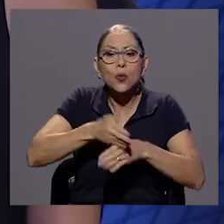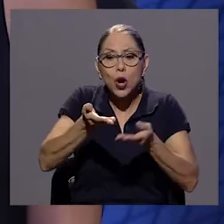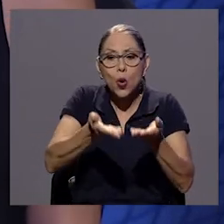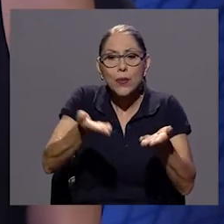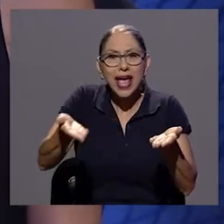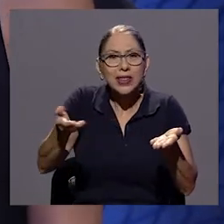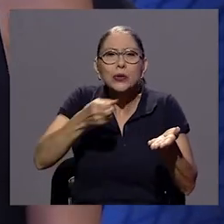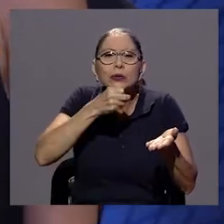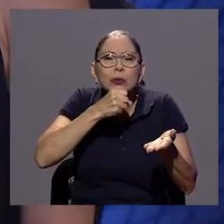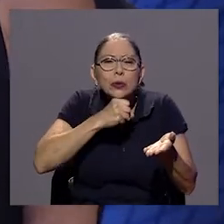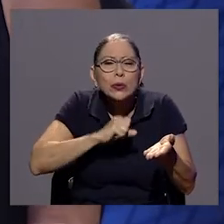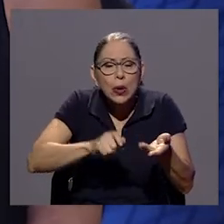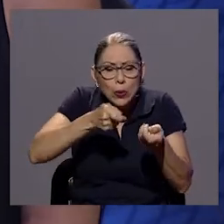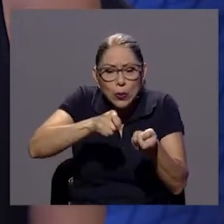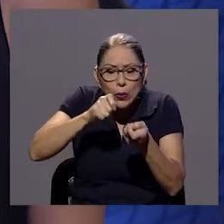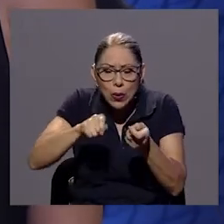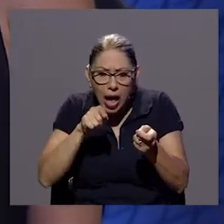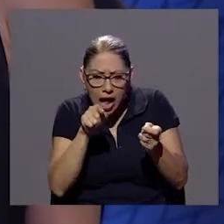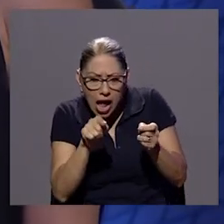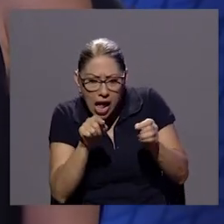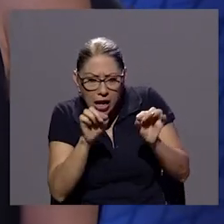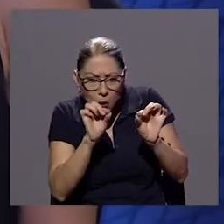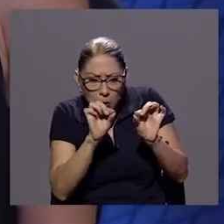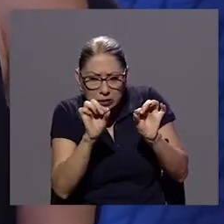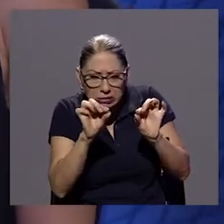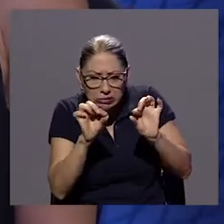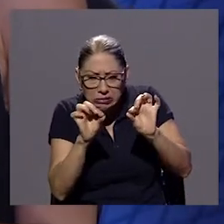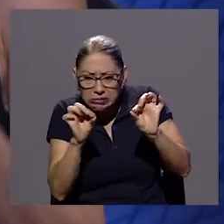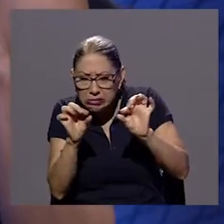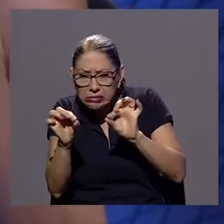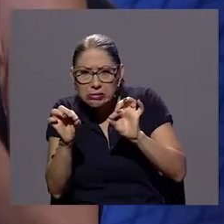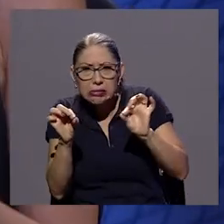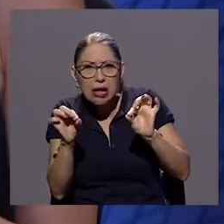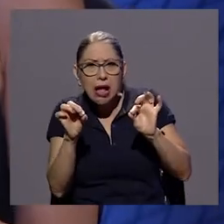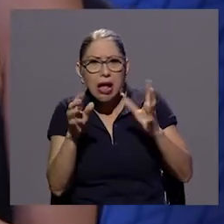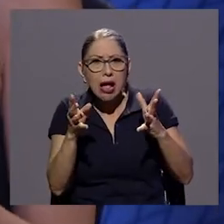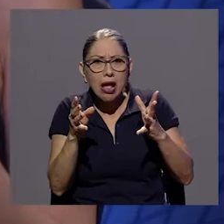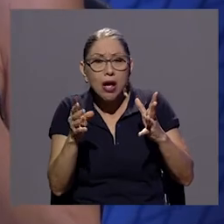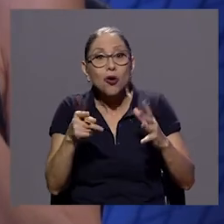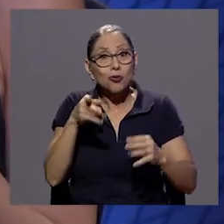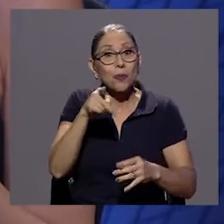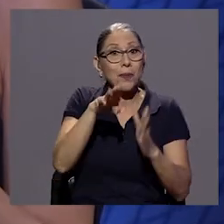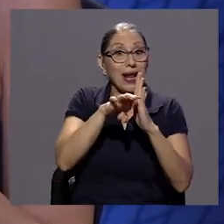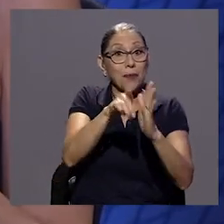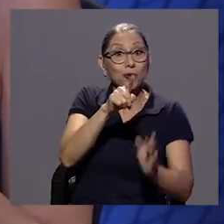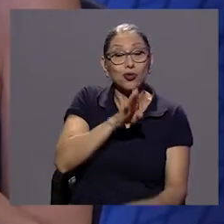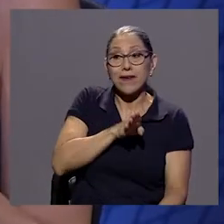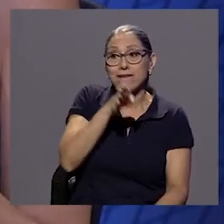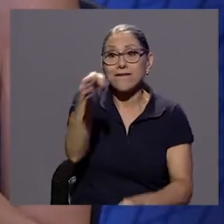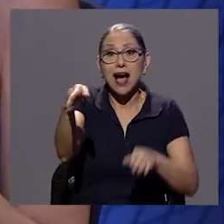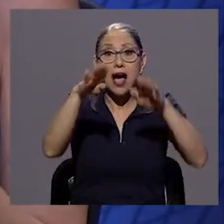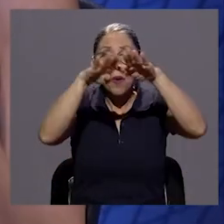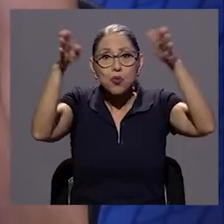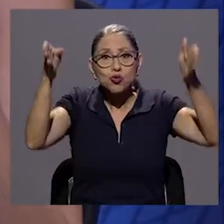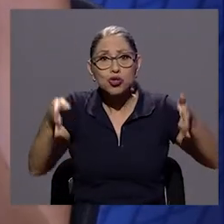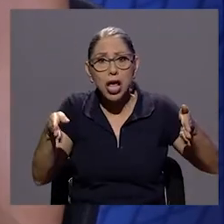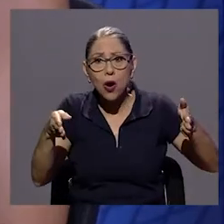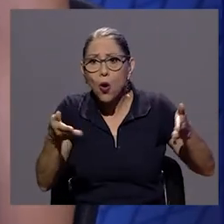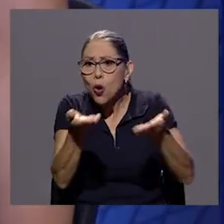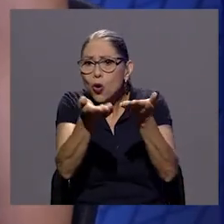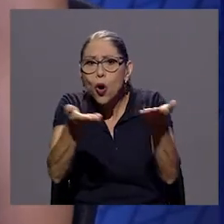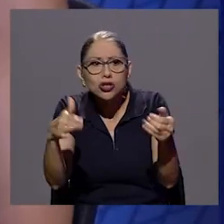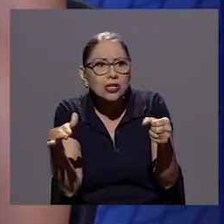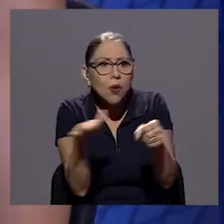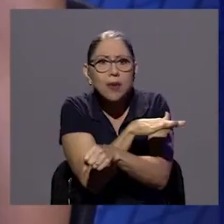arqueológicos ¿verdad? y como es cierto en los museos normalmente vemos más bien piezas completas ¿verdad? hay algo como esos